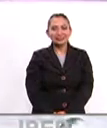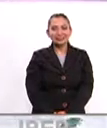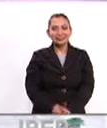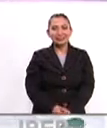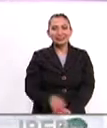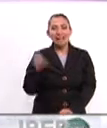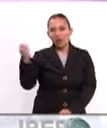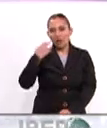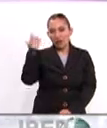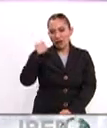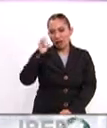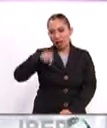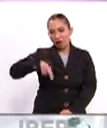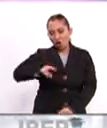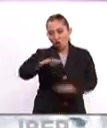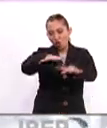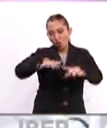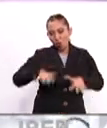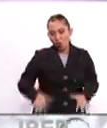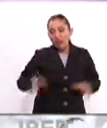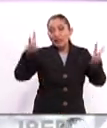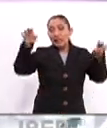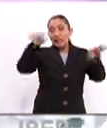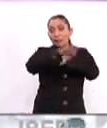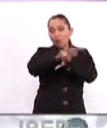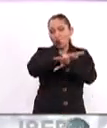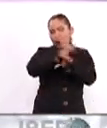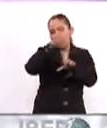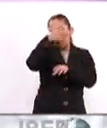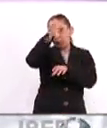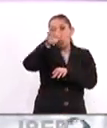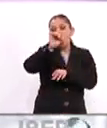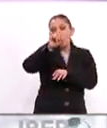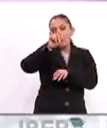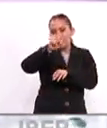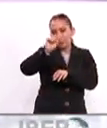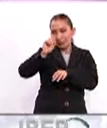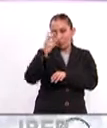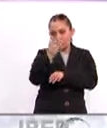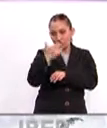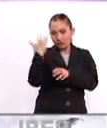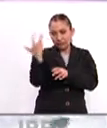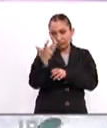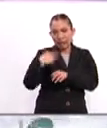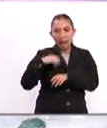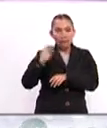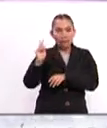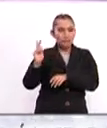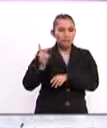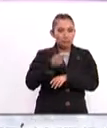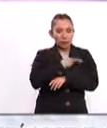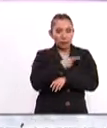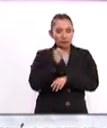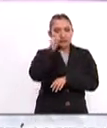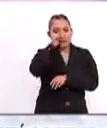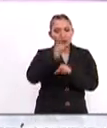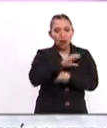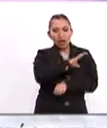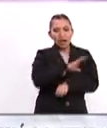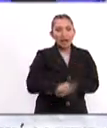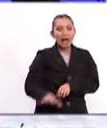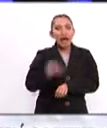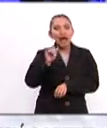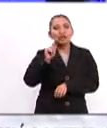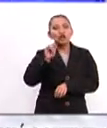Durante la conferencia de las Naciones Unidas sobre el Cambio Climático, la COP24, se realiza en Polonia, el secretario general de la